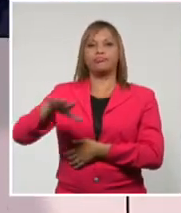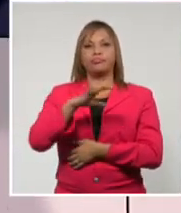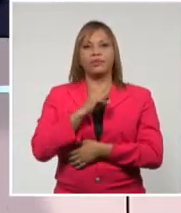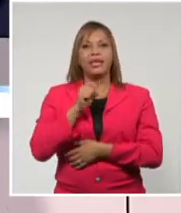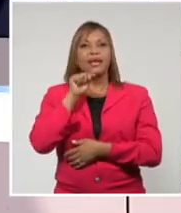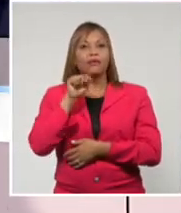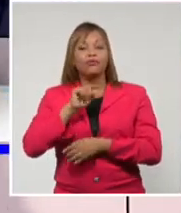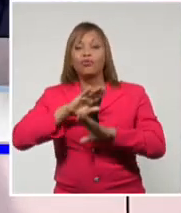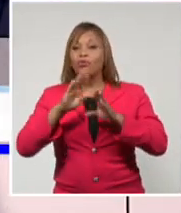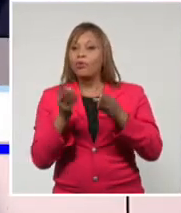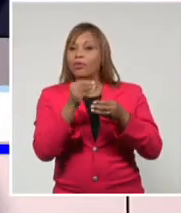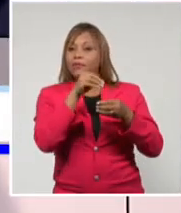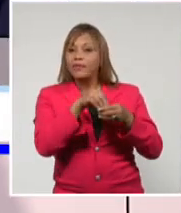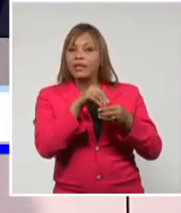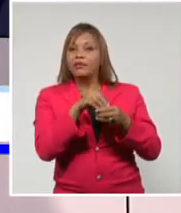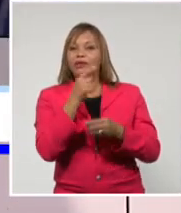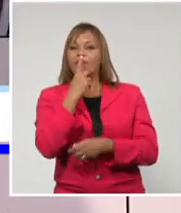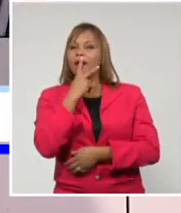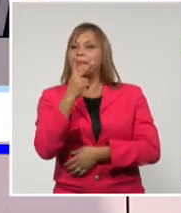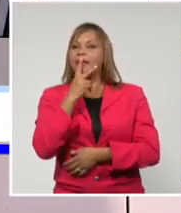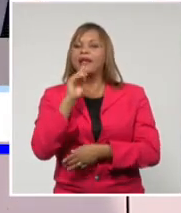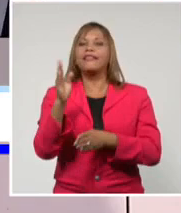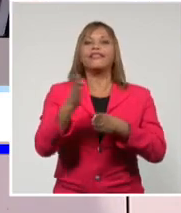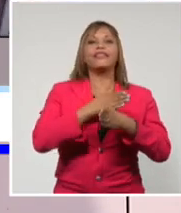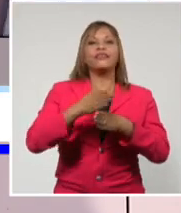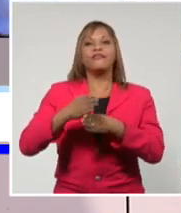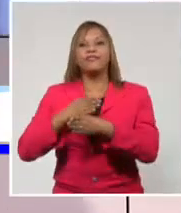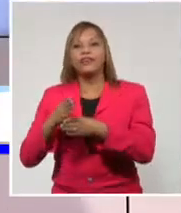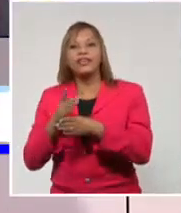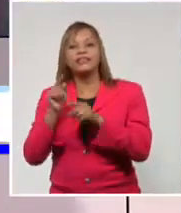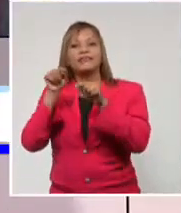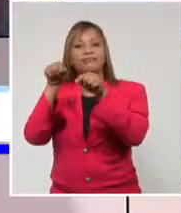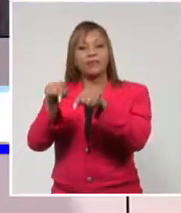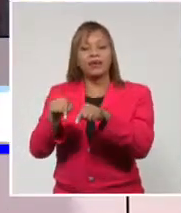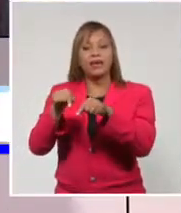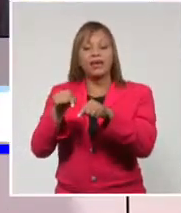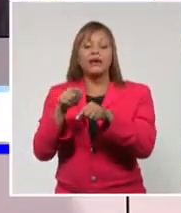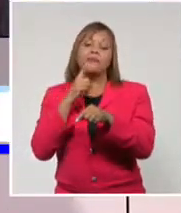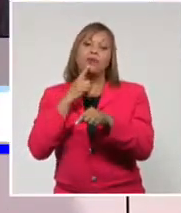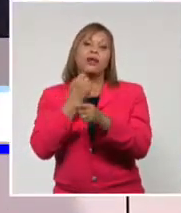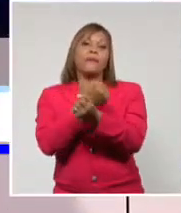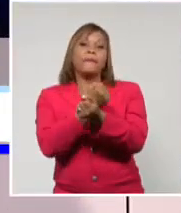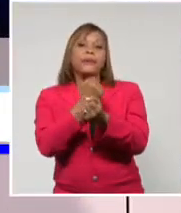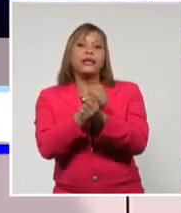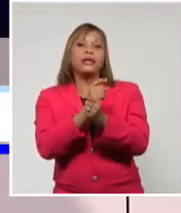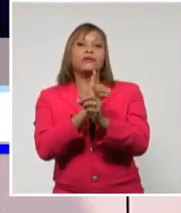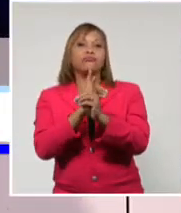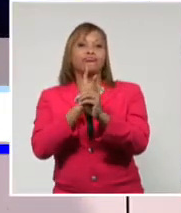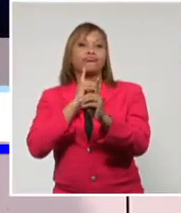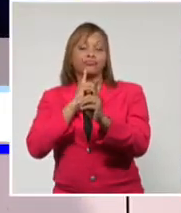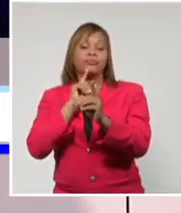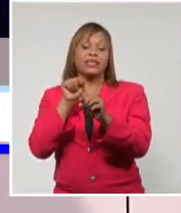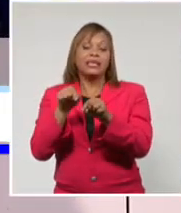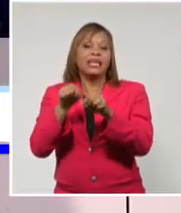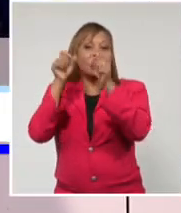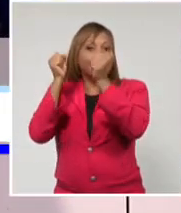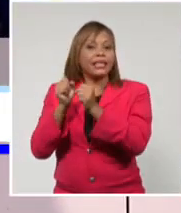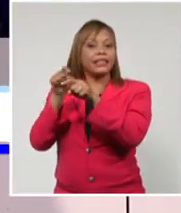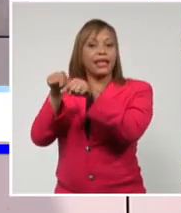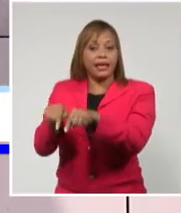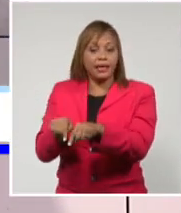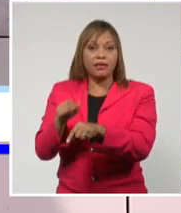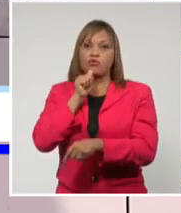centros educacionales ameritan una mirada distinta en tanto el riesgo de contagio por COVID-19 está ahí, y estará, que nadie lo dude,